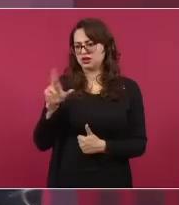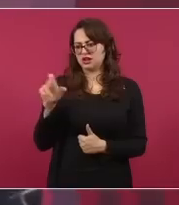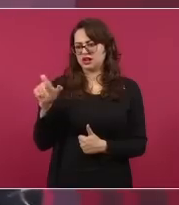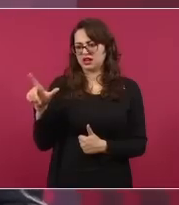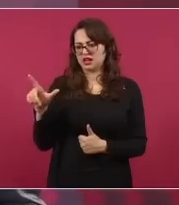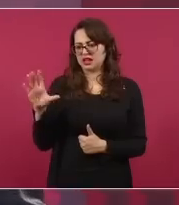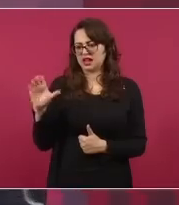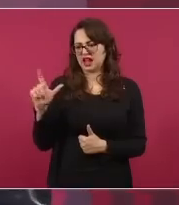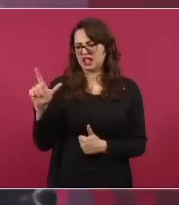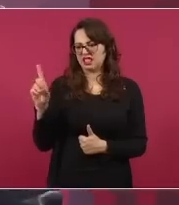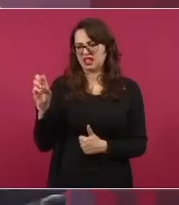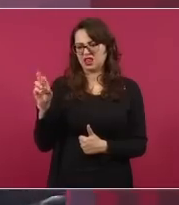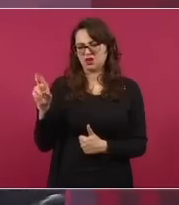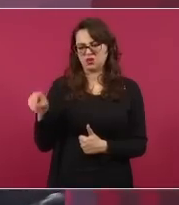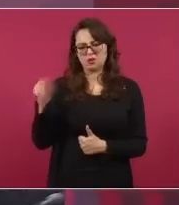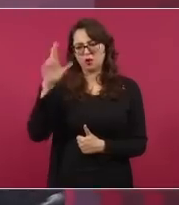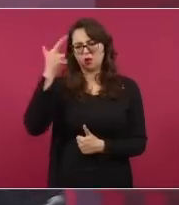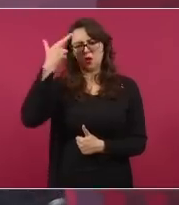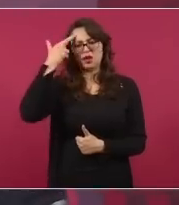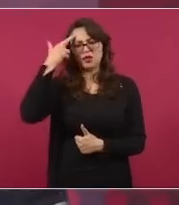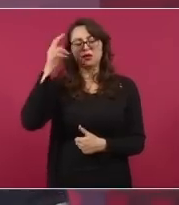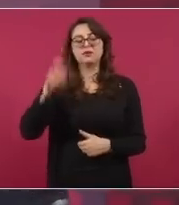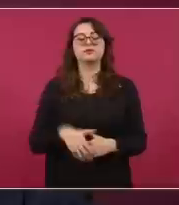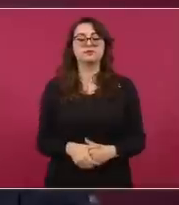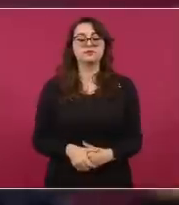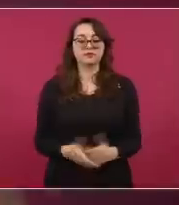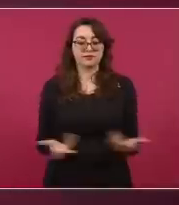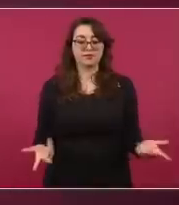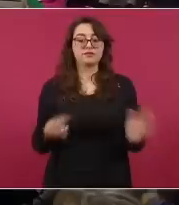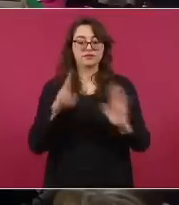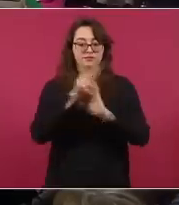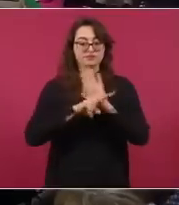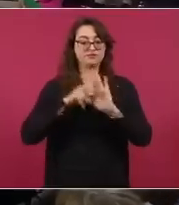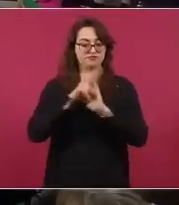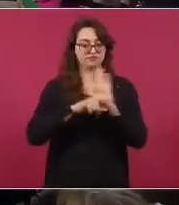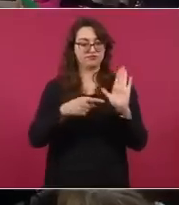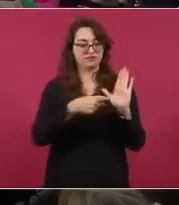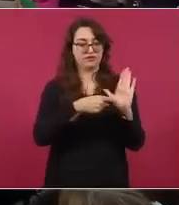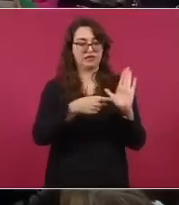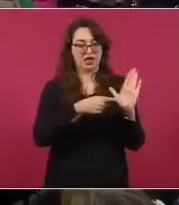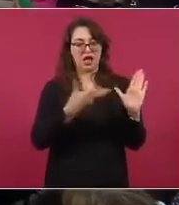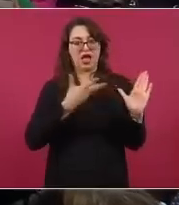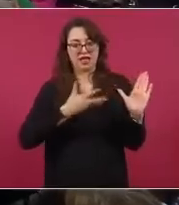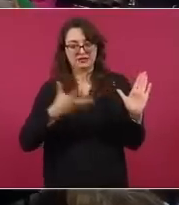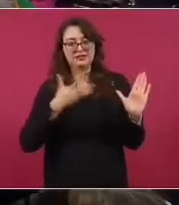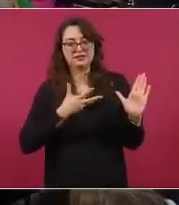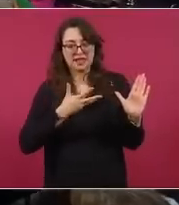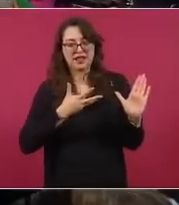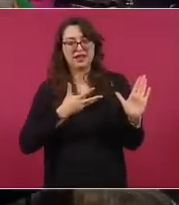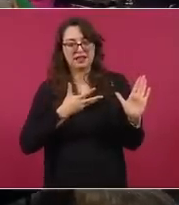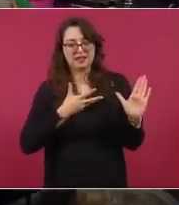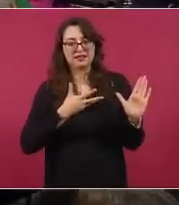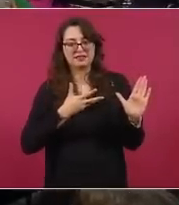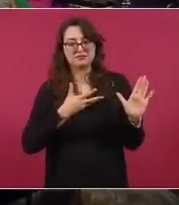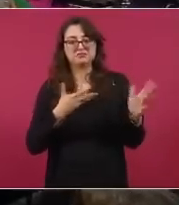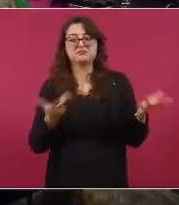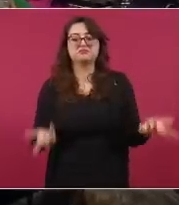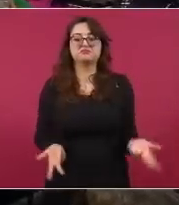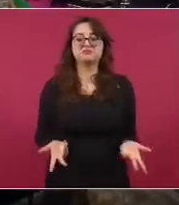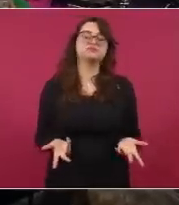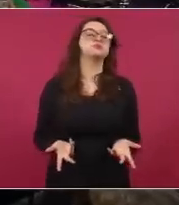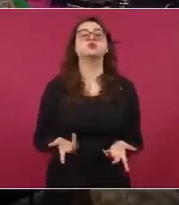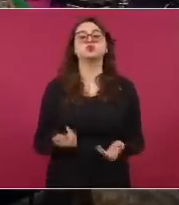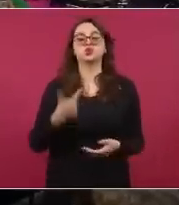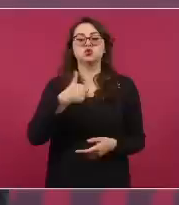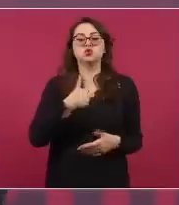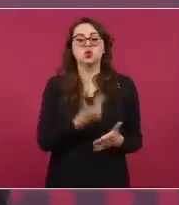pero ahí está. Y como supimos, yo me acuerdo que peguen en el